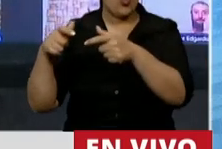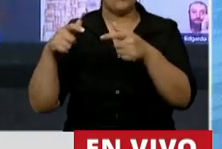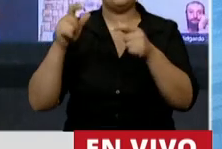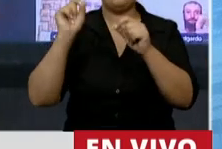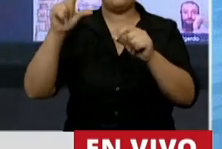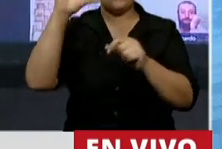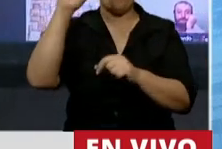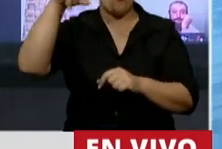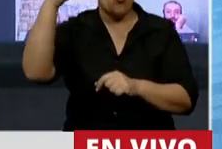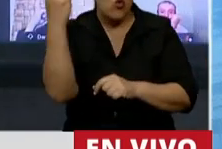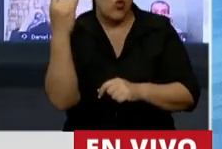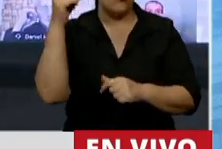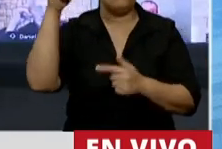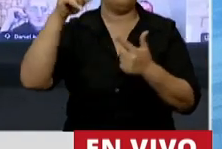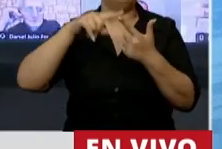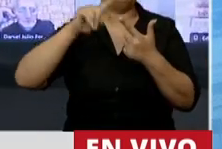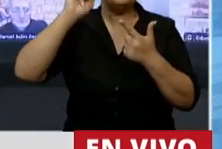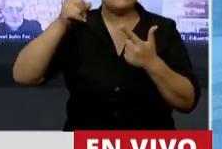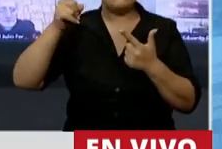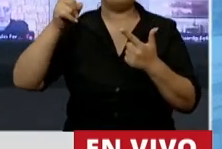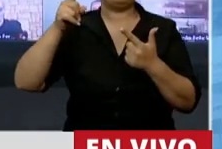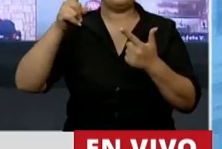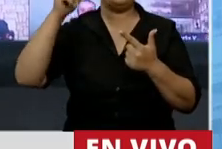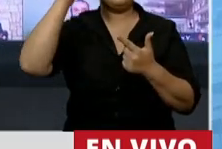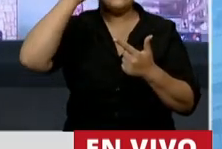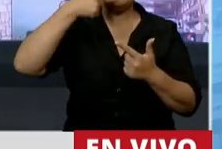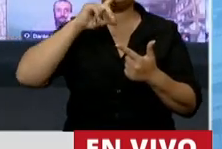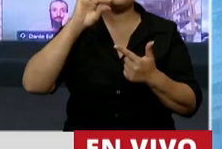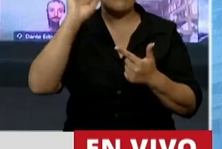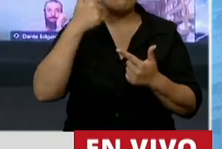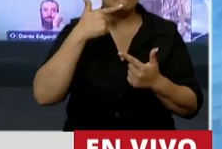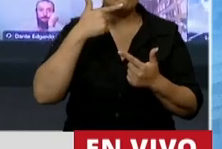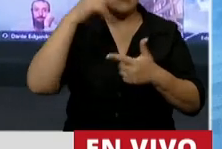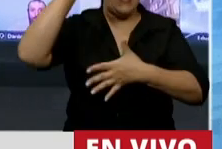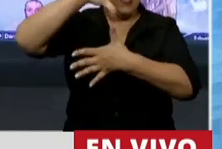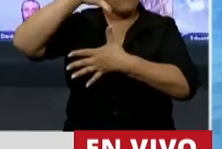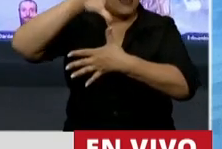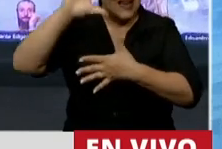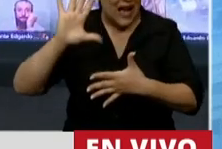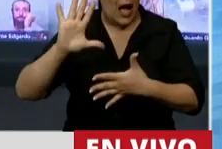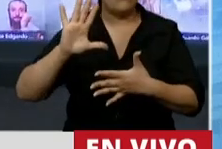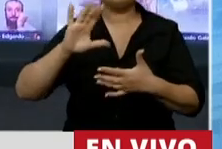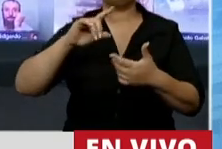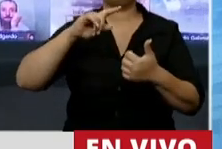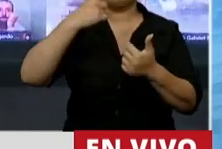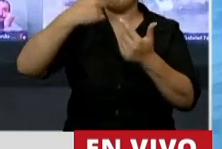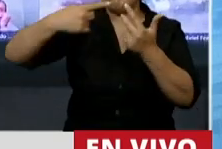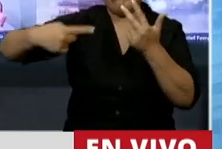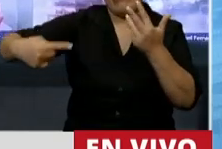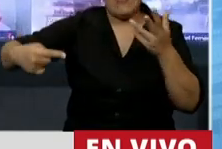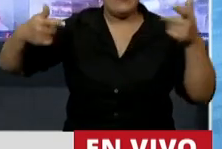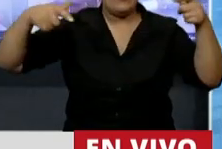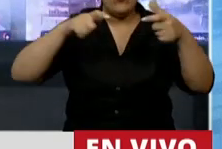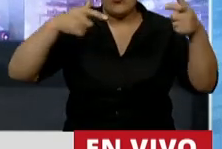Naciones Unidas, de los Estados Americanos, etc. Y tenemos una enorme cantidad